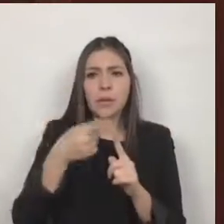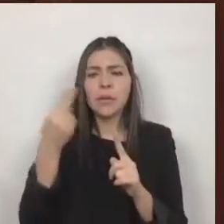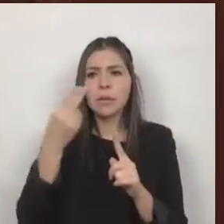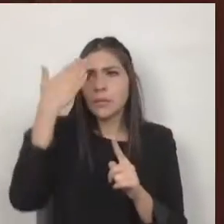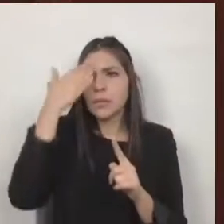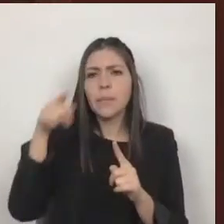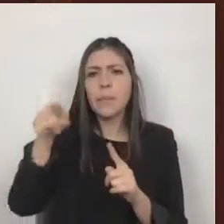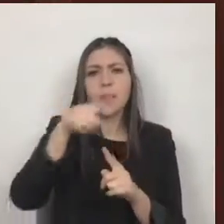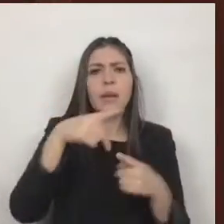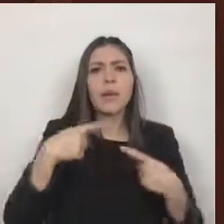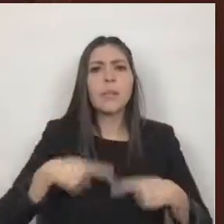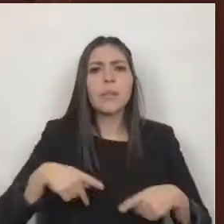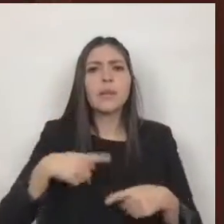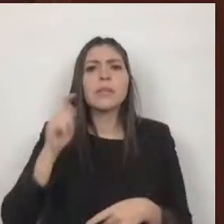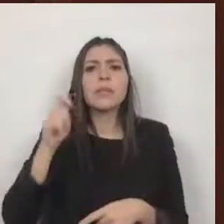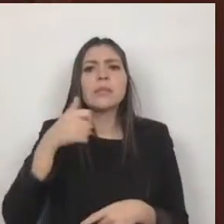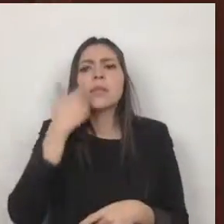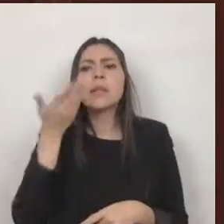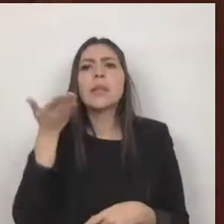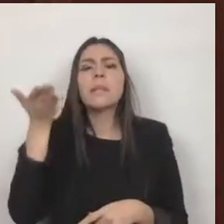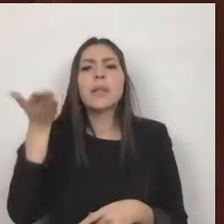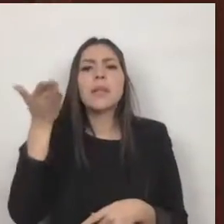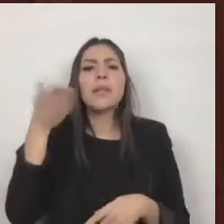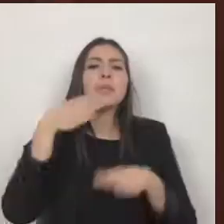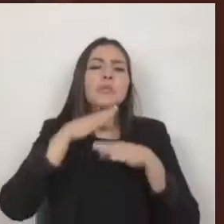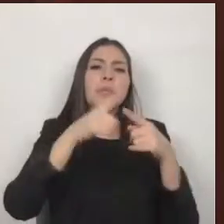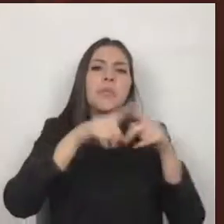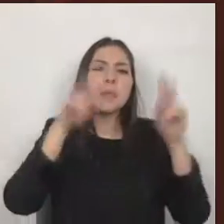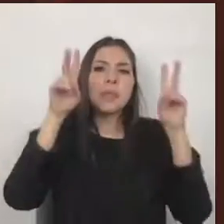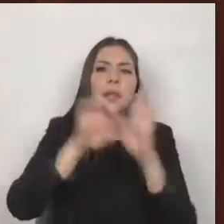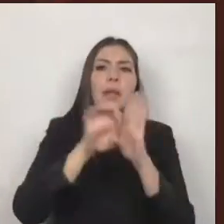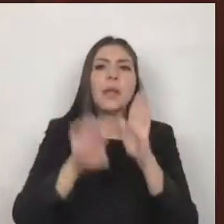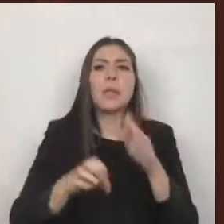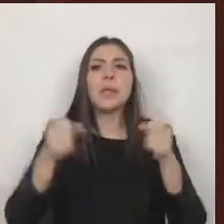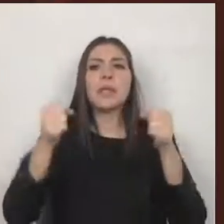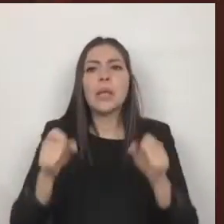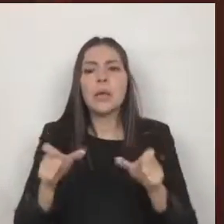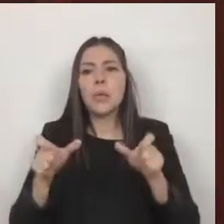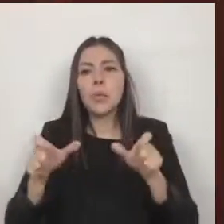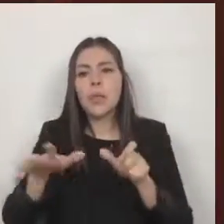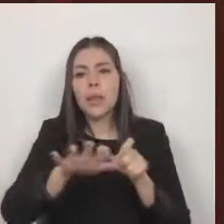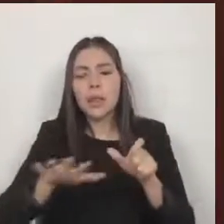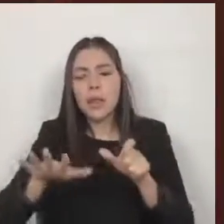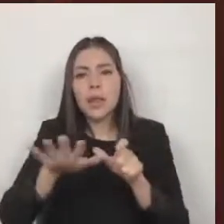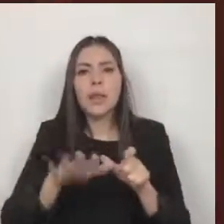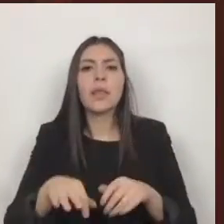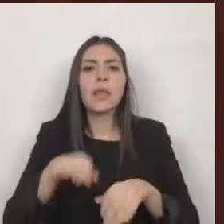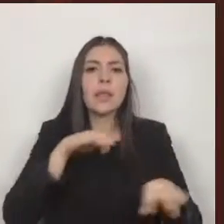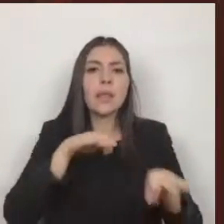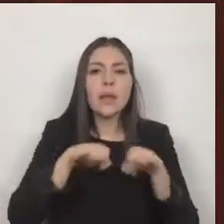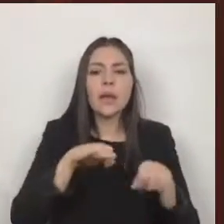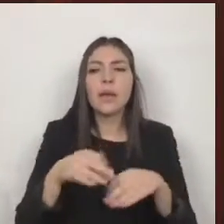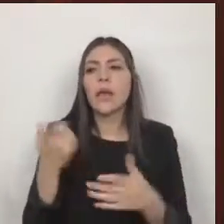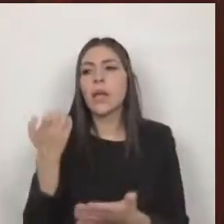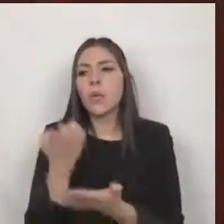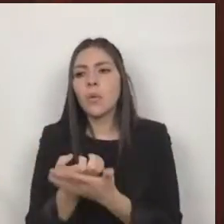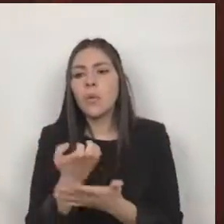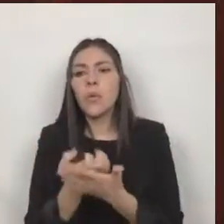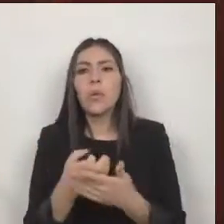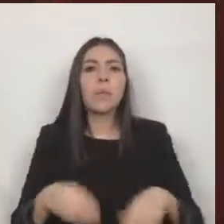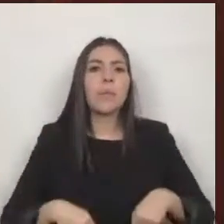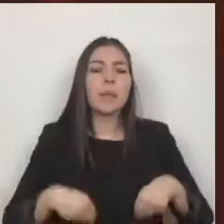en cuanto a seguridad pública empleo actividades económicas vivienda educación salud